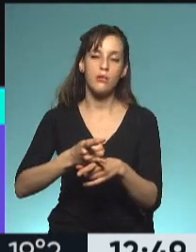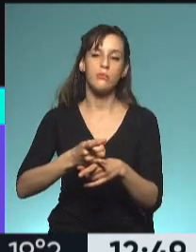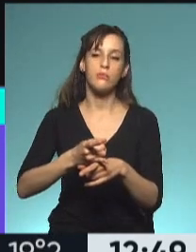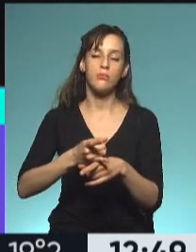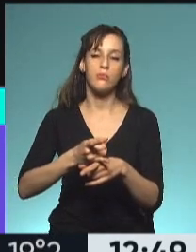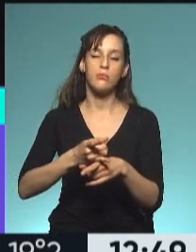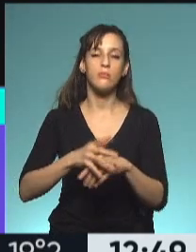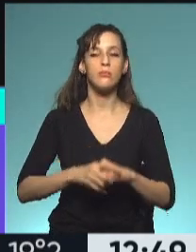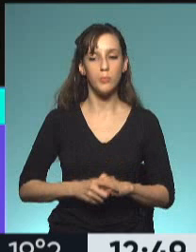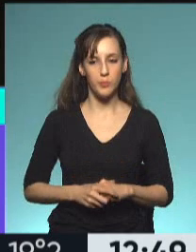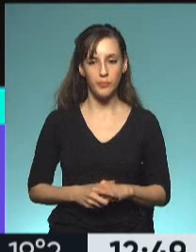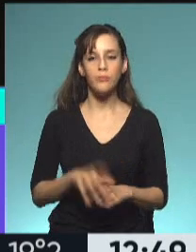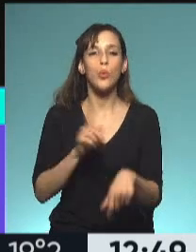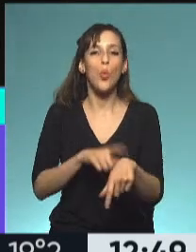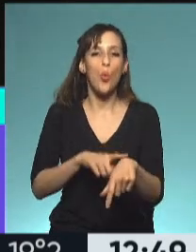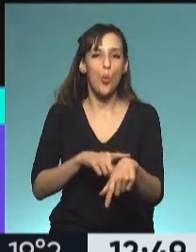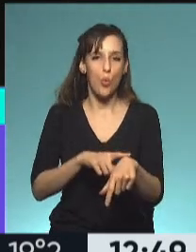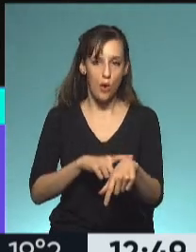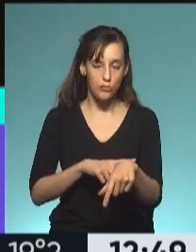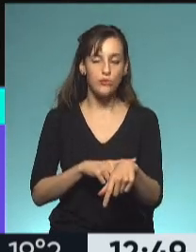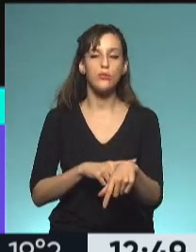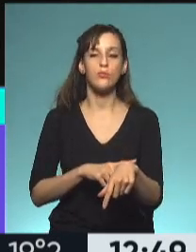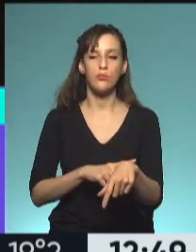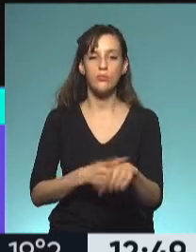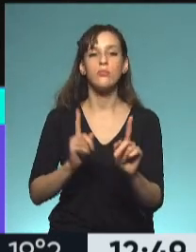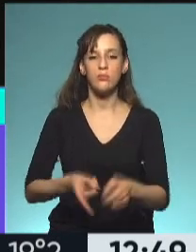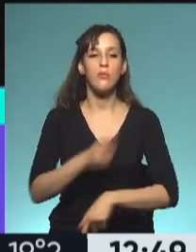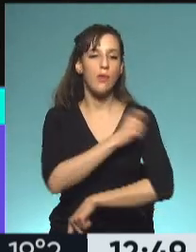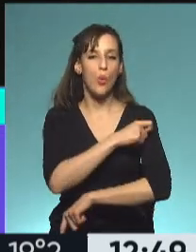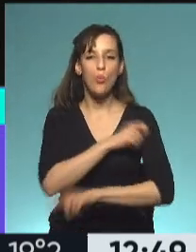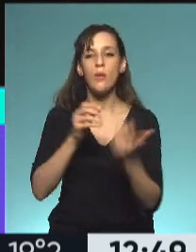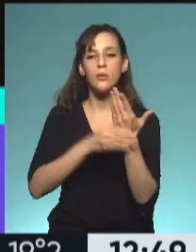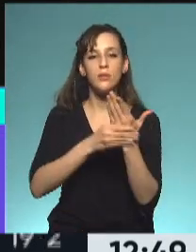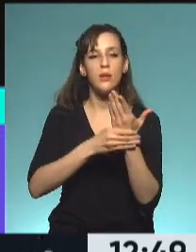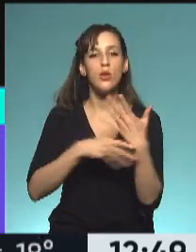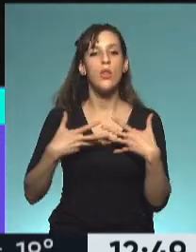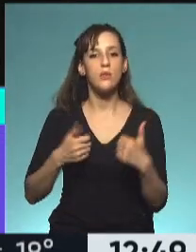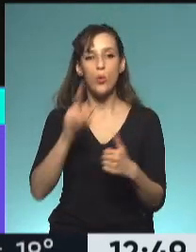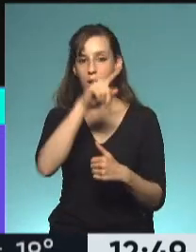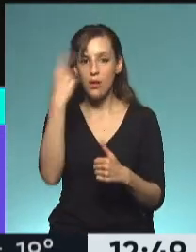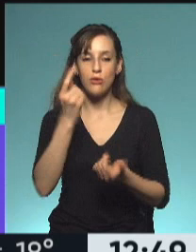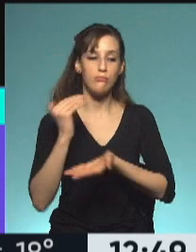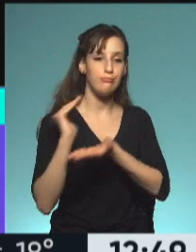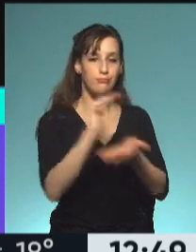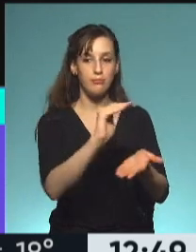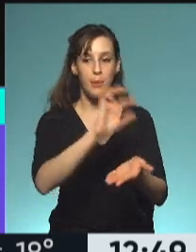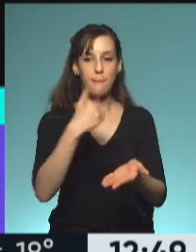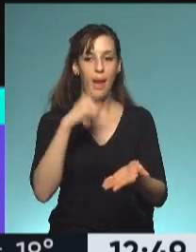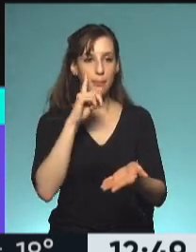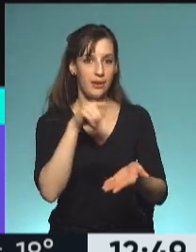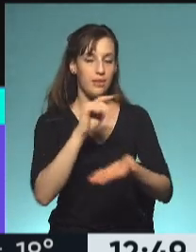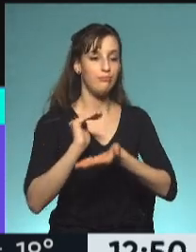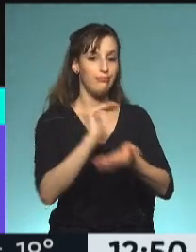la ciudad, con las vacunas que el Ministerio de Salud de la Nación le provee directamente a PAMI para reforzar la